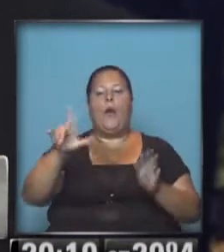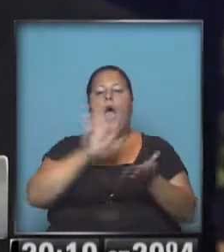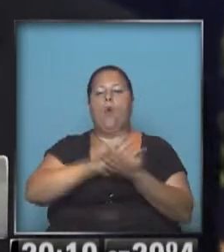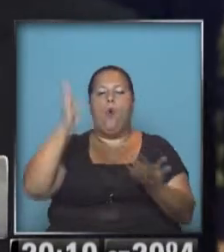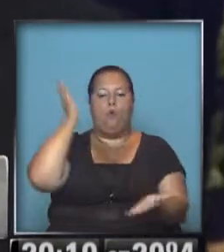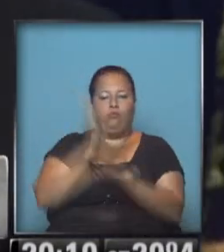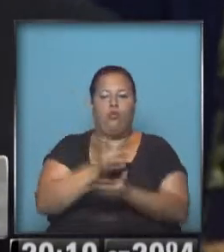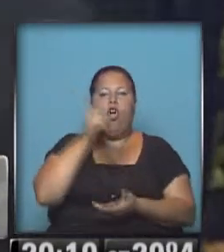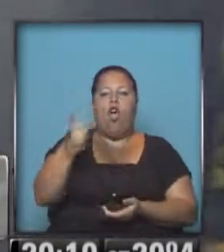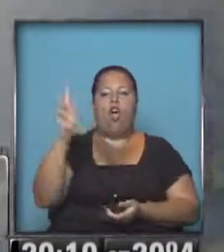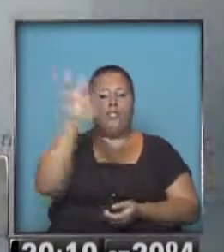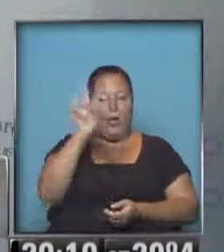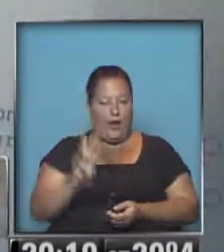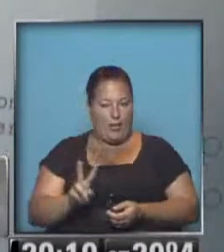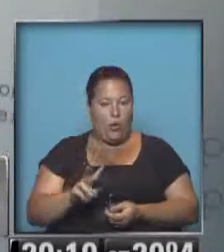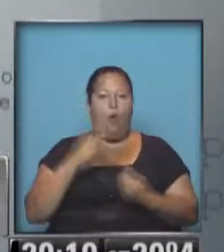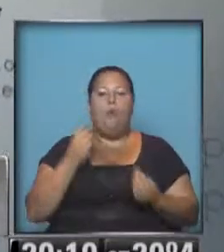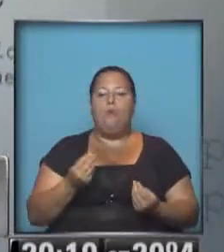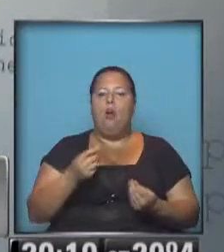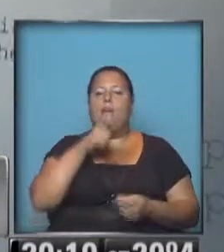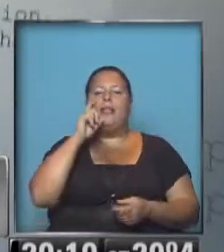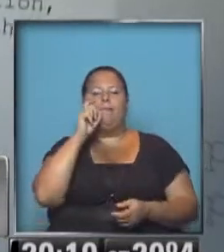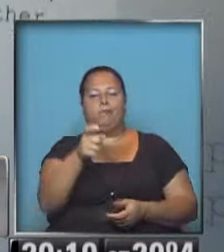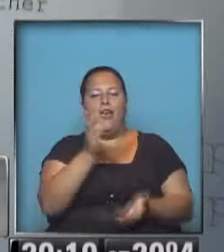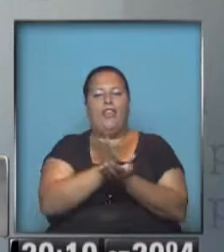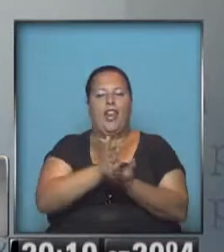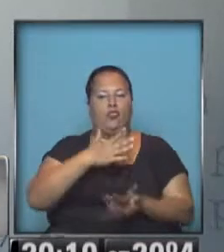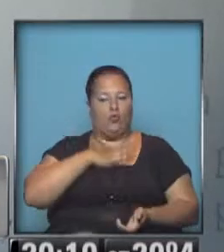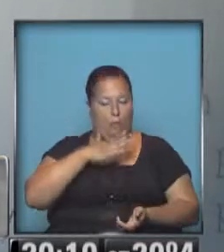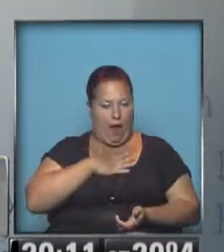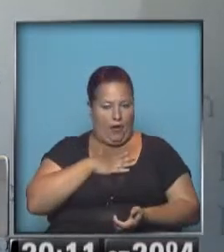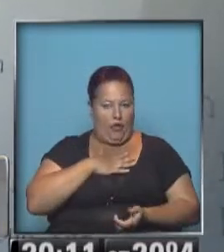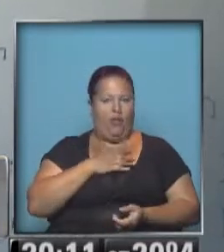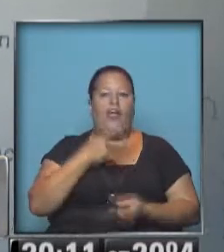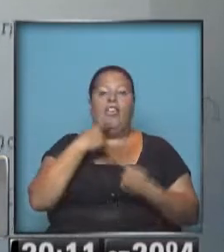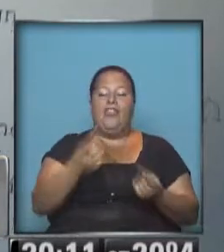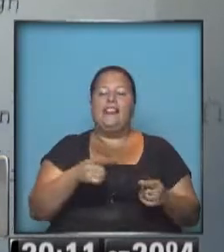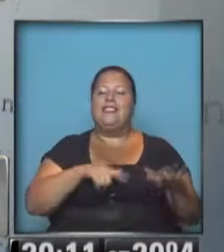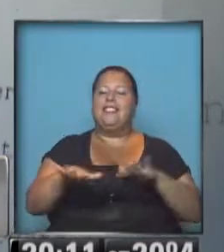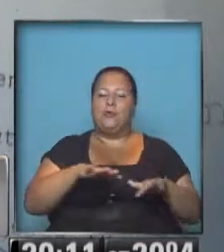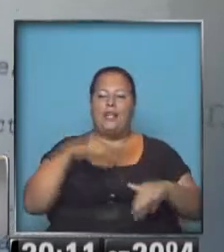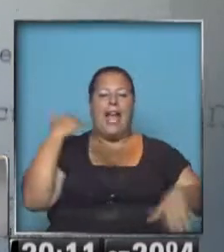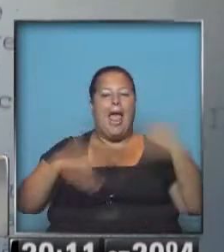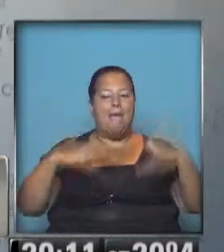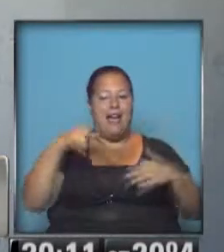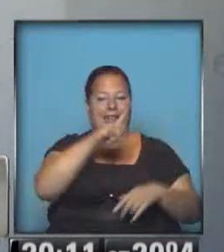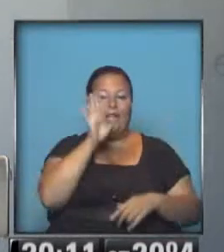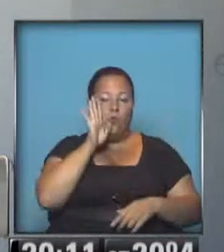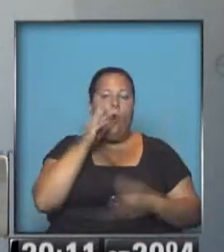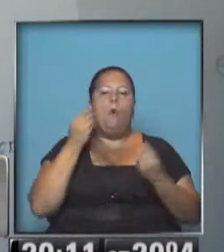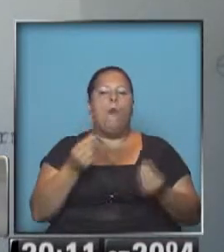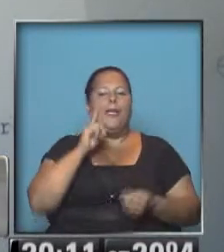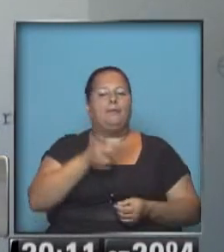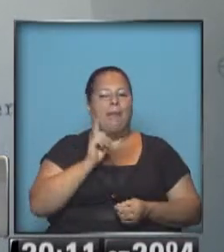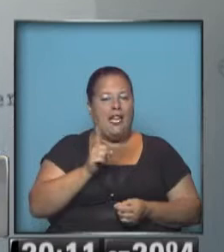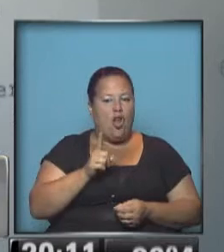sanciones contra Venezuela por supuestas violaciones a los derechos humanos y declaró una situación de emergencia nacional por el